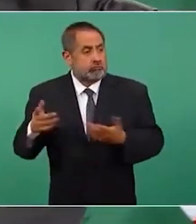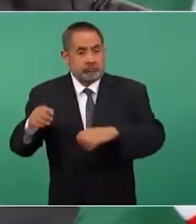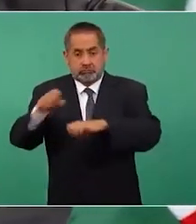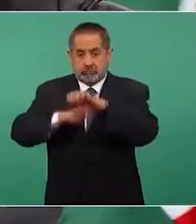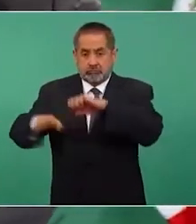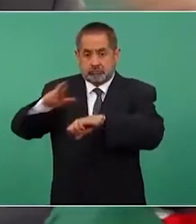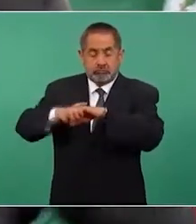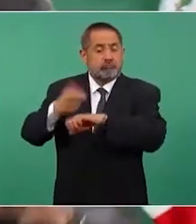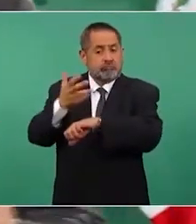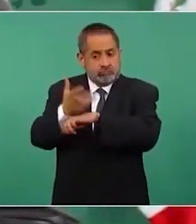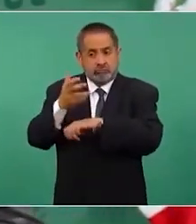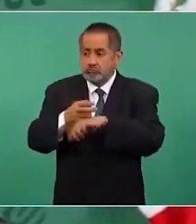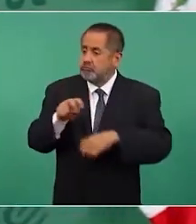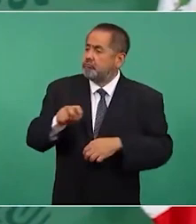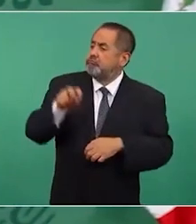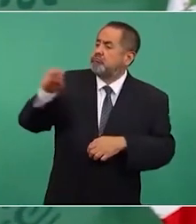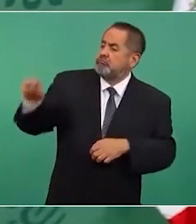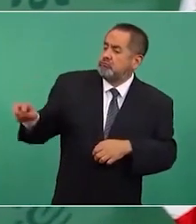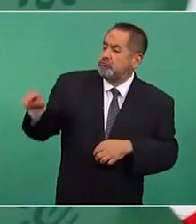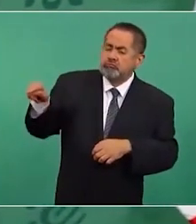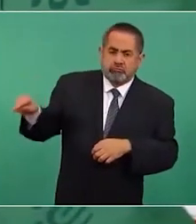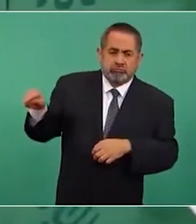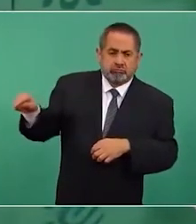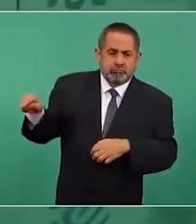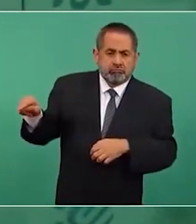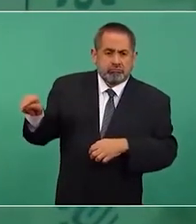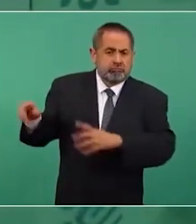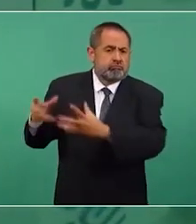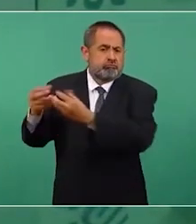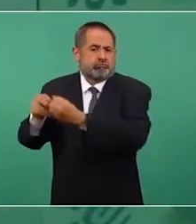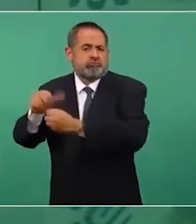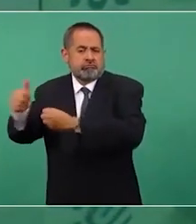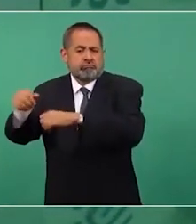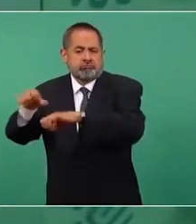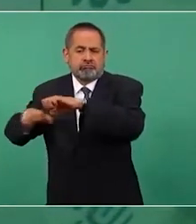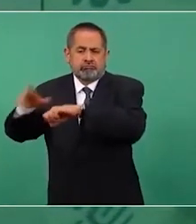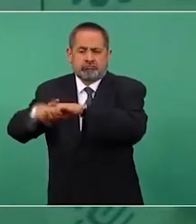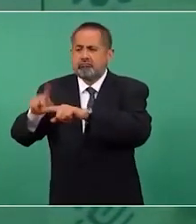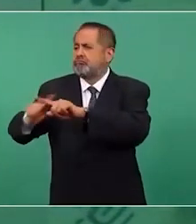estaba donde estaban los otros embajadores